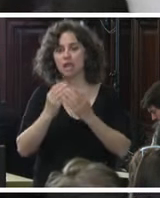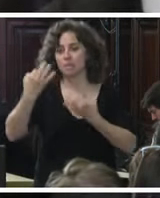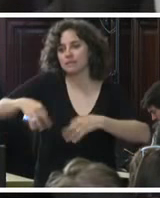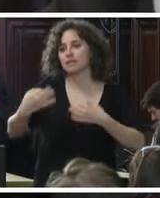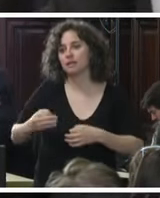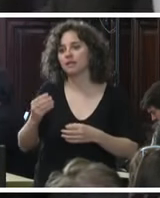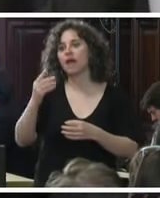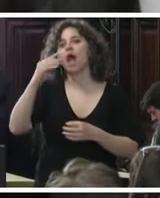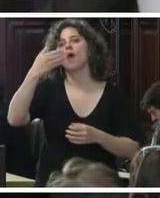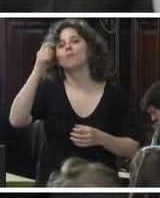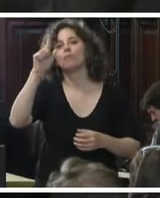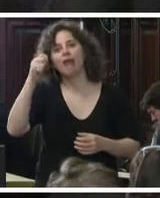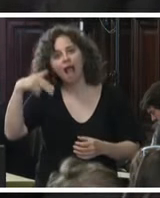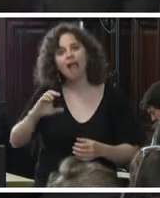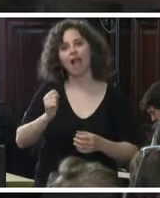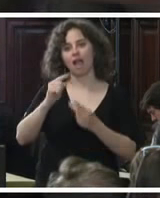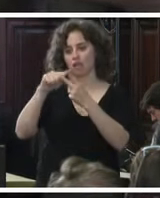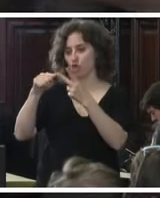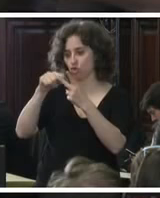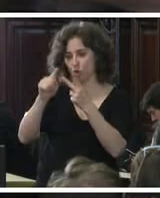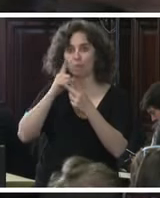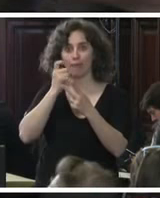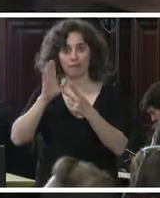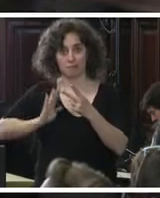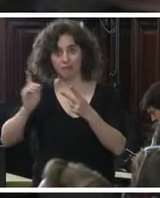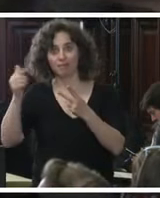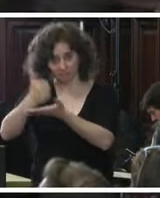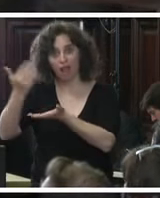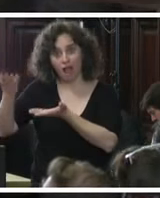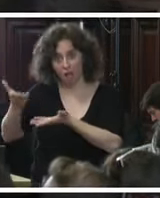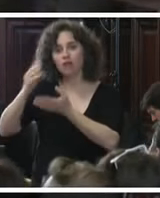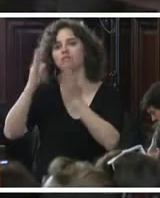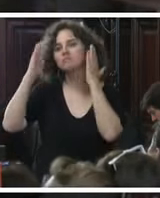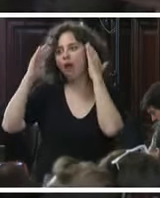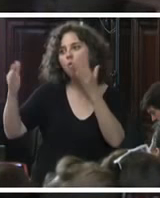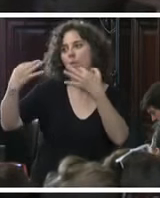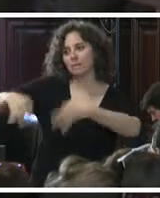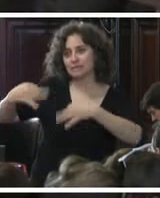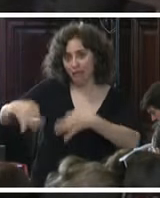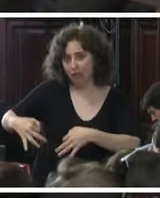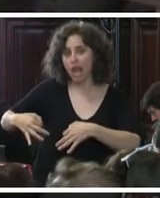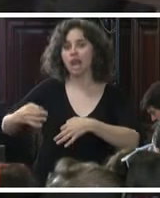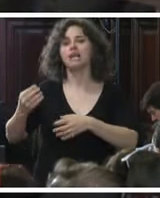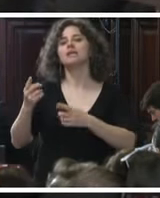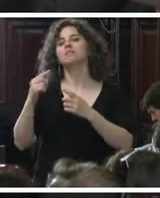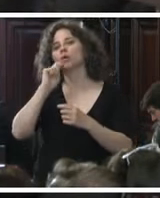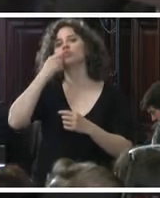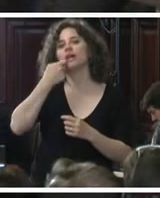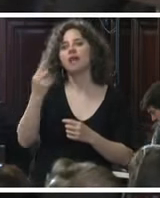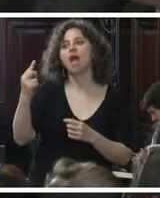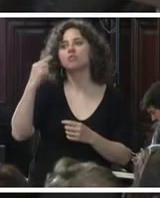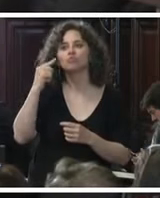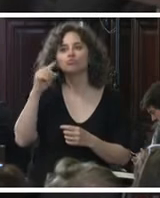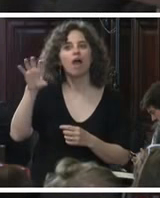de doña Blanca Nava Vélez y al señor Navarrete a quienes les hago un saludo muy especial si me gustaría escuchar